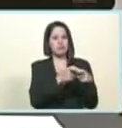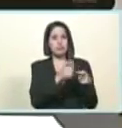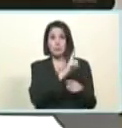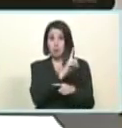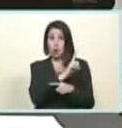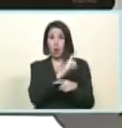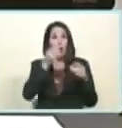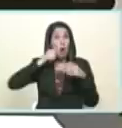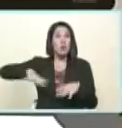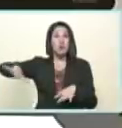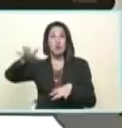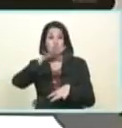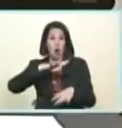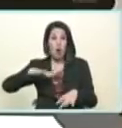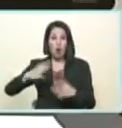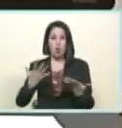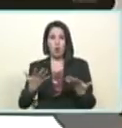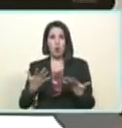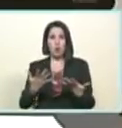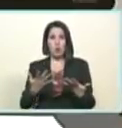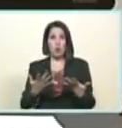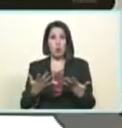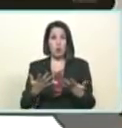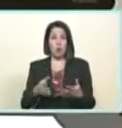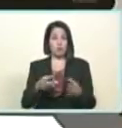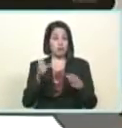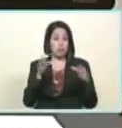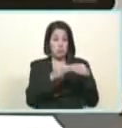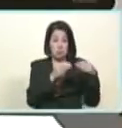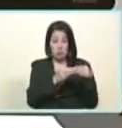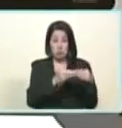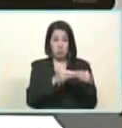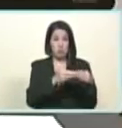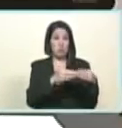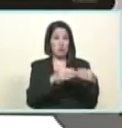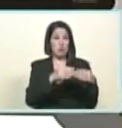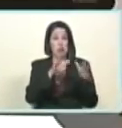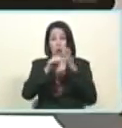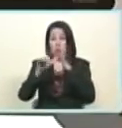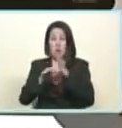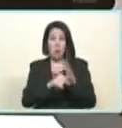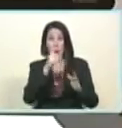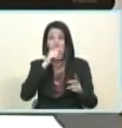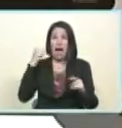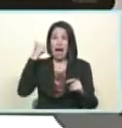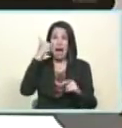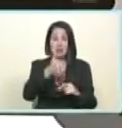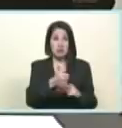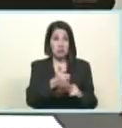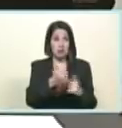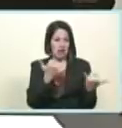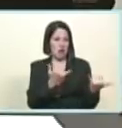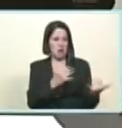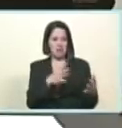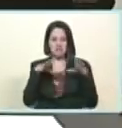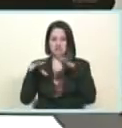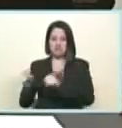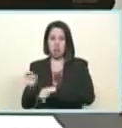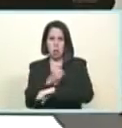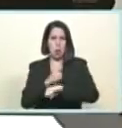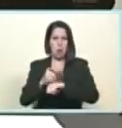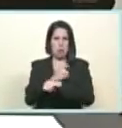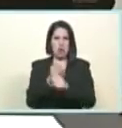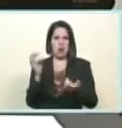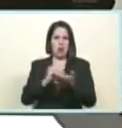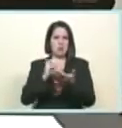país 168 años y lo saqueó no una minoría que pretende volver al gobierno para volver a ser